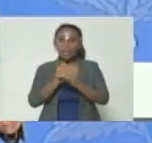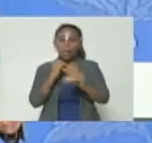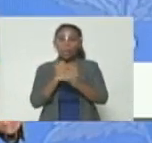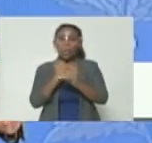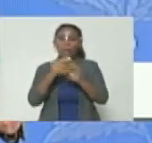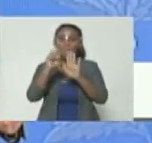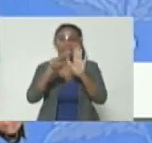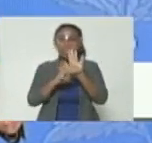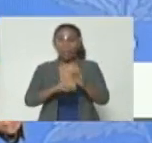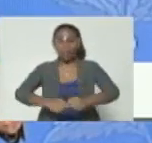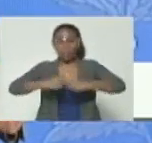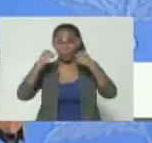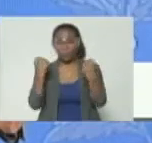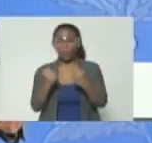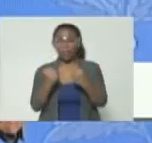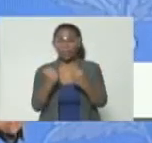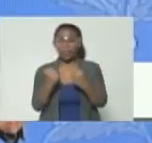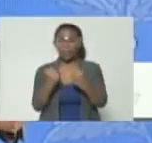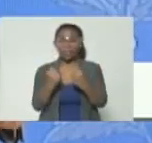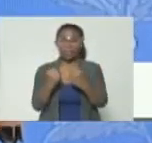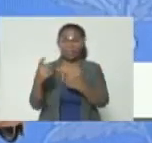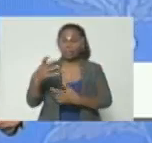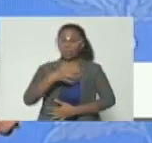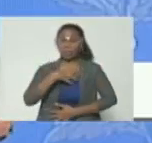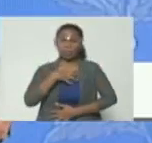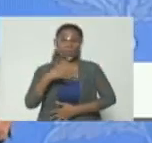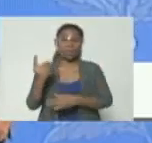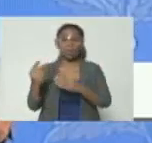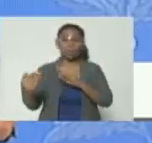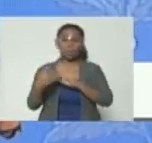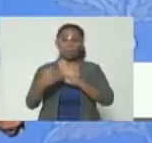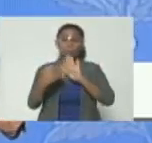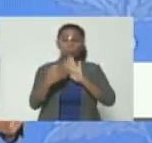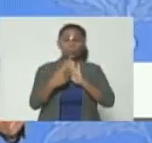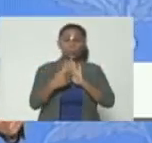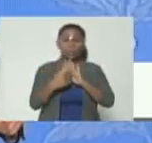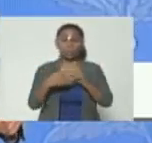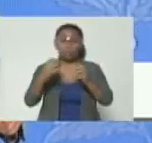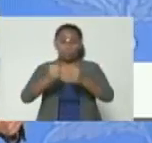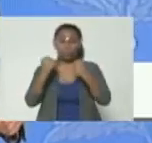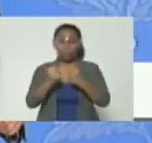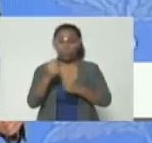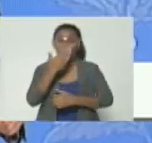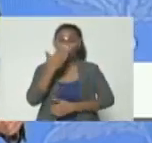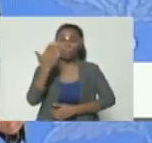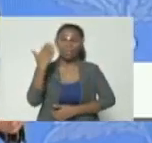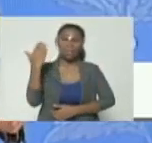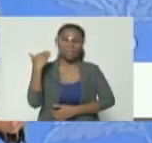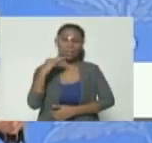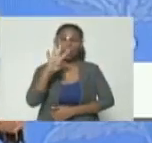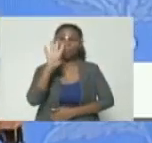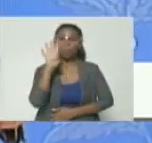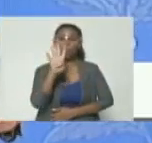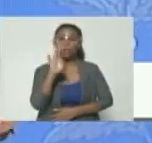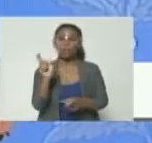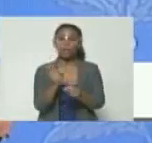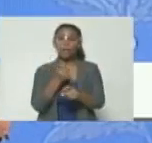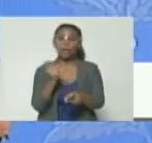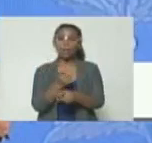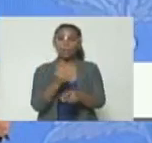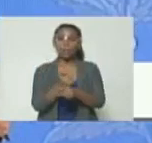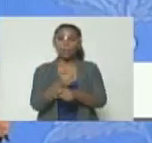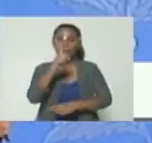extremos, indecibles, de un magnicidio en grado de frustración, el pasado 4 de agosto